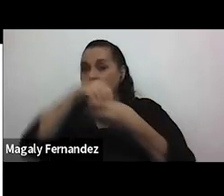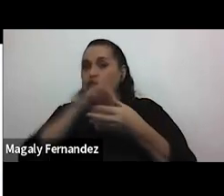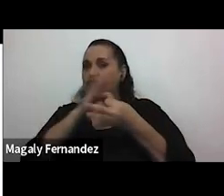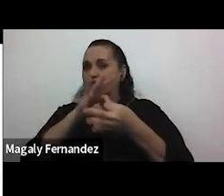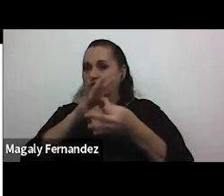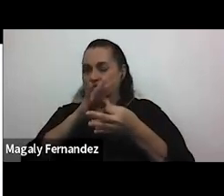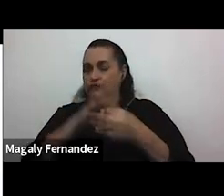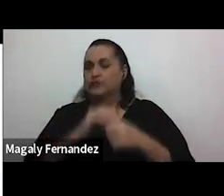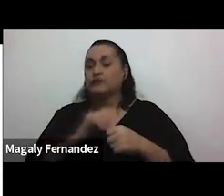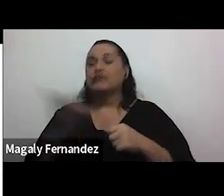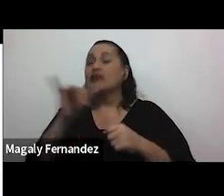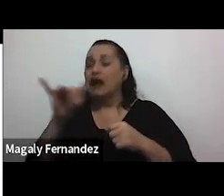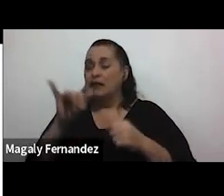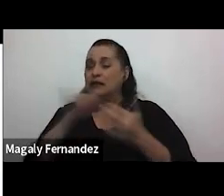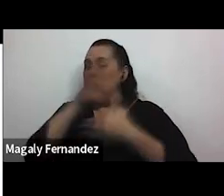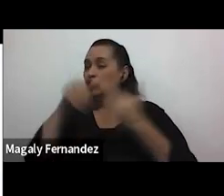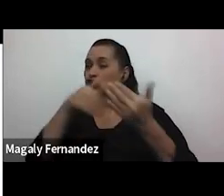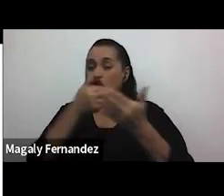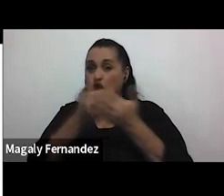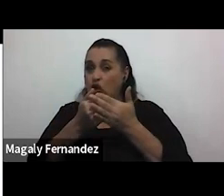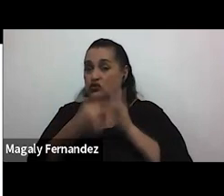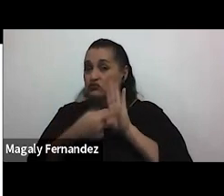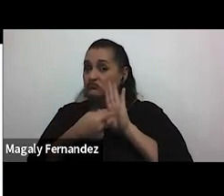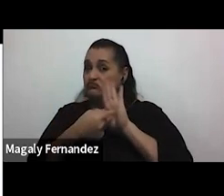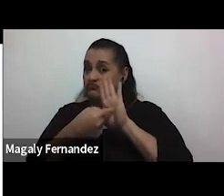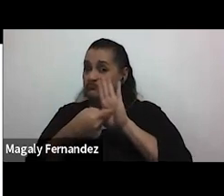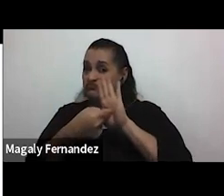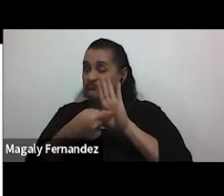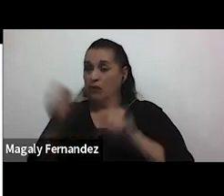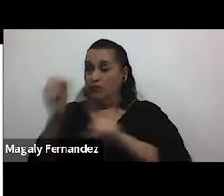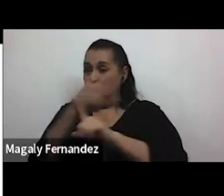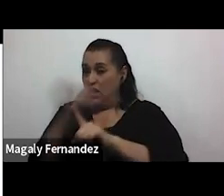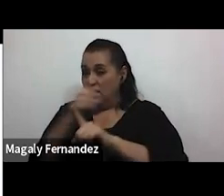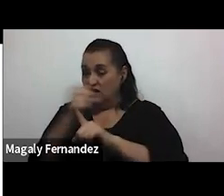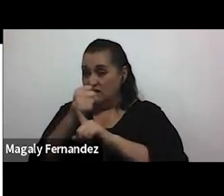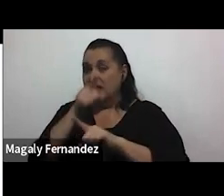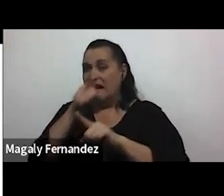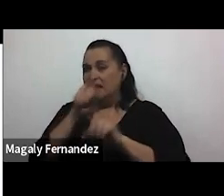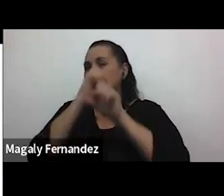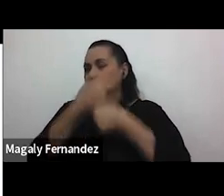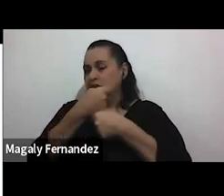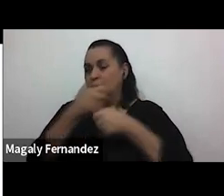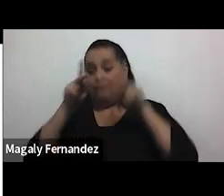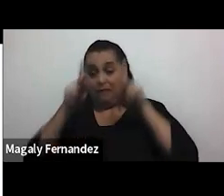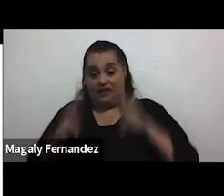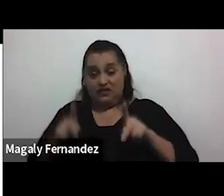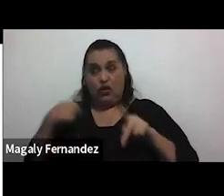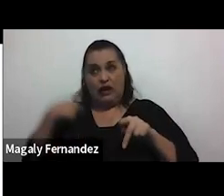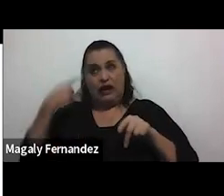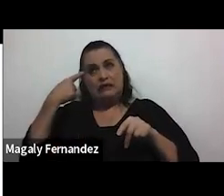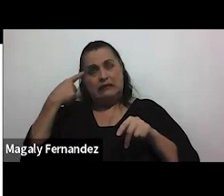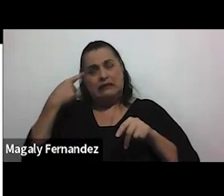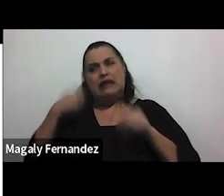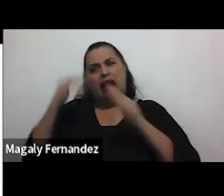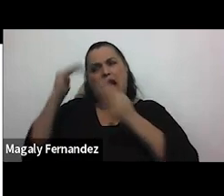lado todas esas manifestaciones de violencias hace precisamente que la persona llegue a tener una muy